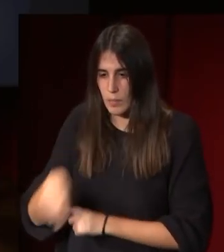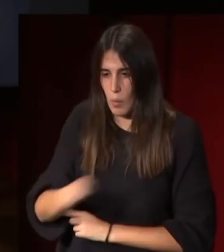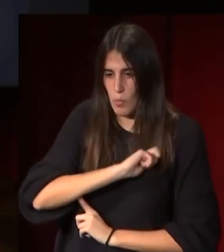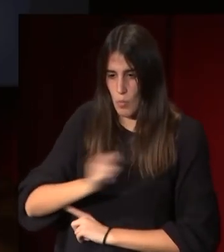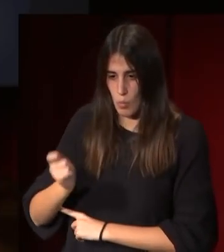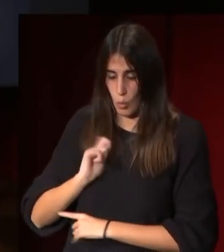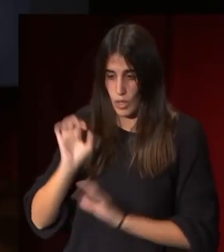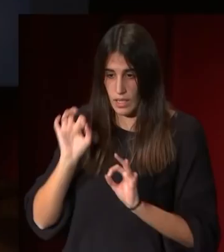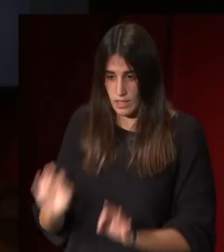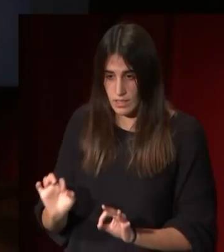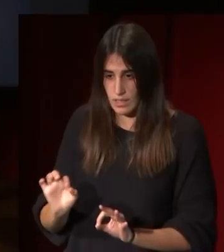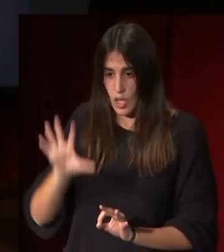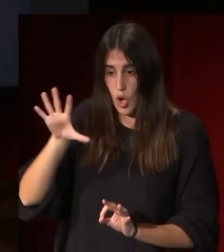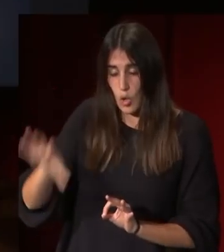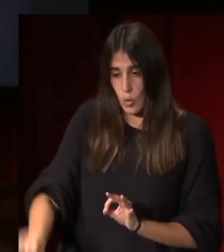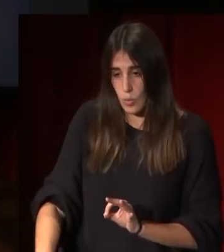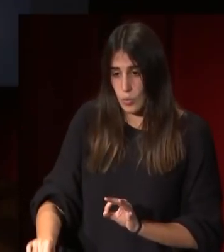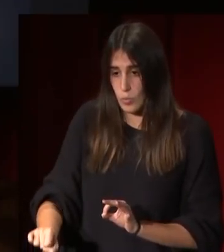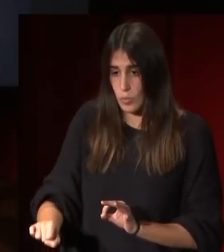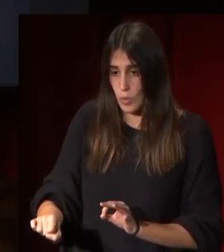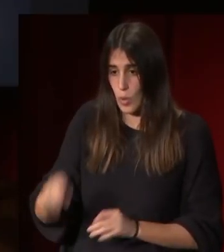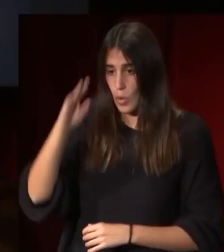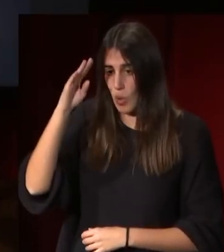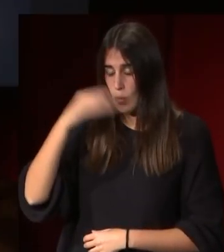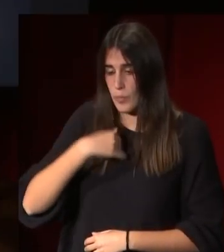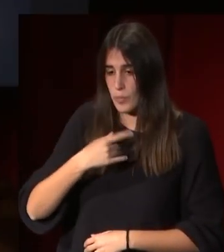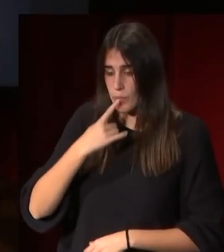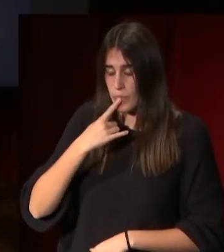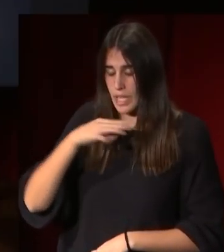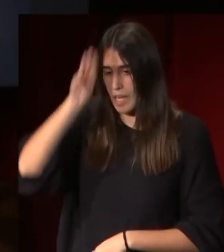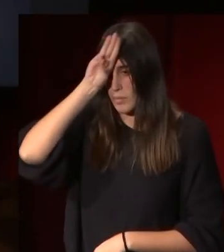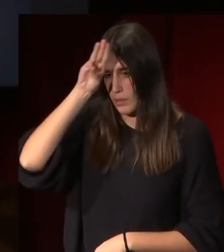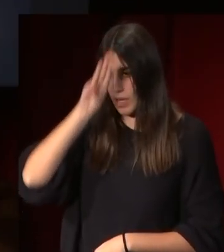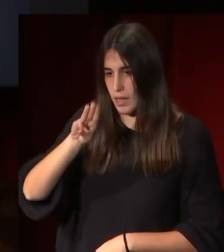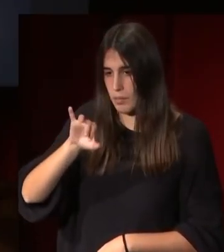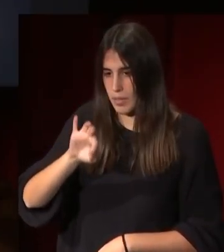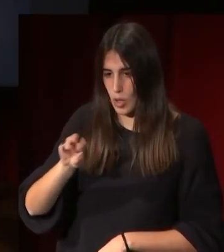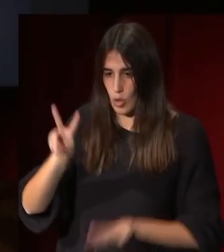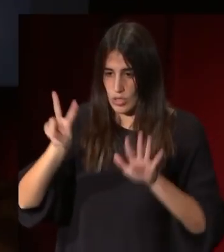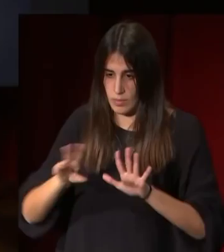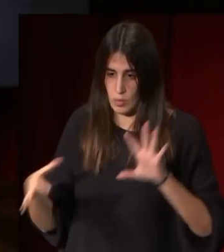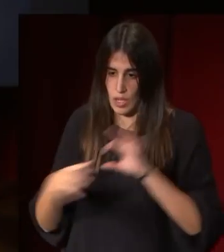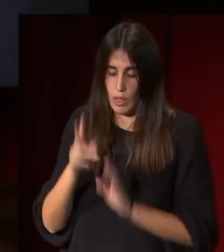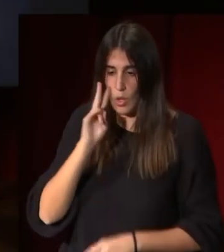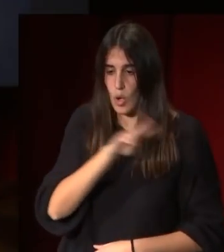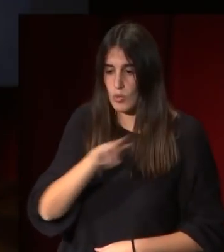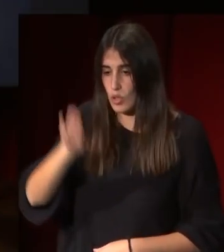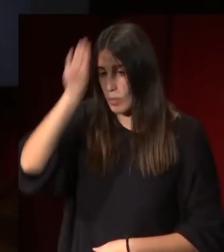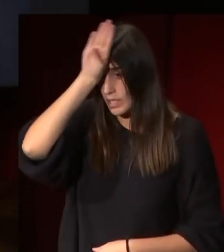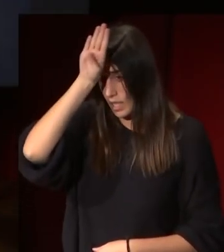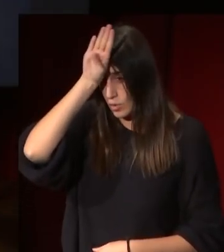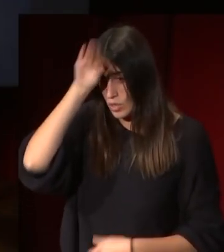que compró el Papa Pío VII para los museos vaticanos que es una